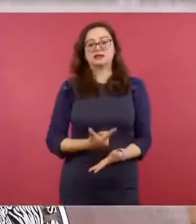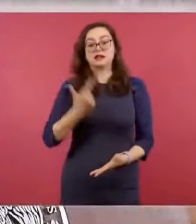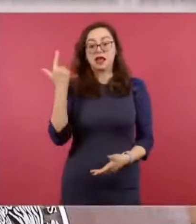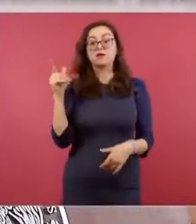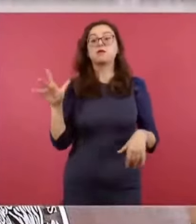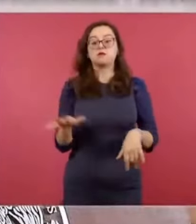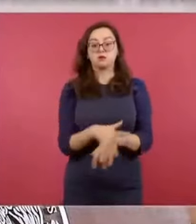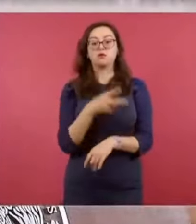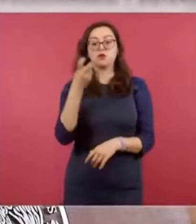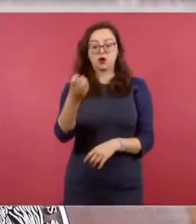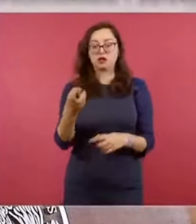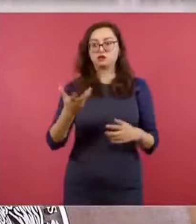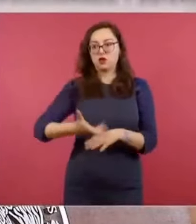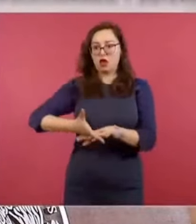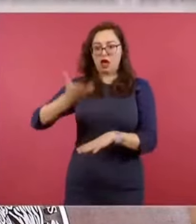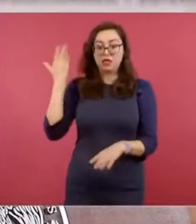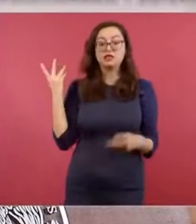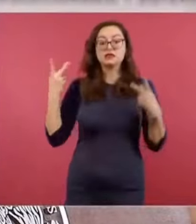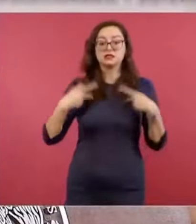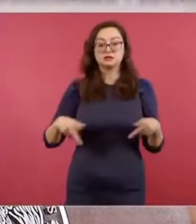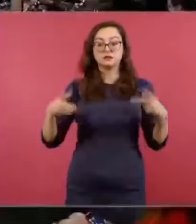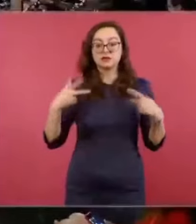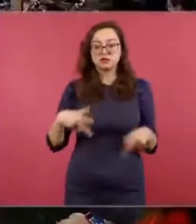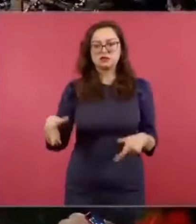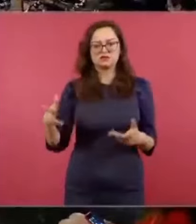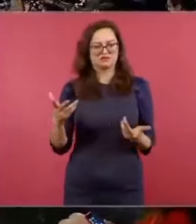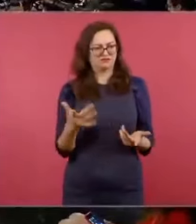hicieron mención, muchos grupos técnicos.